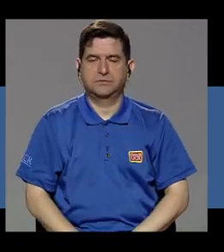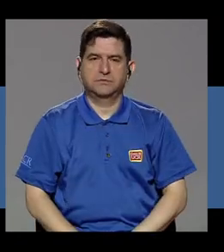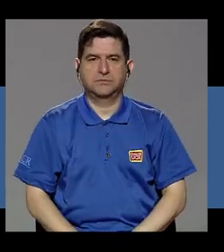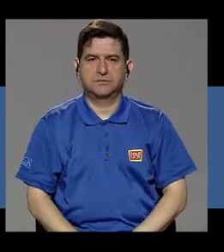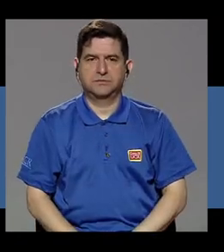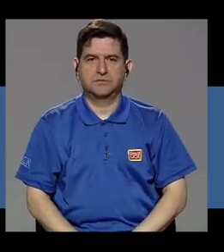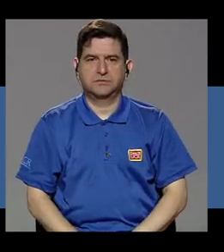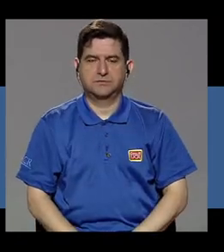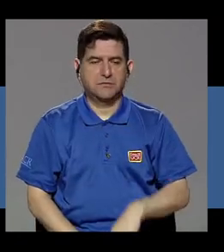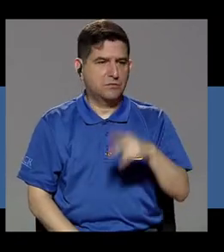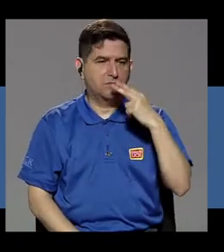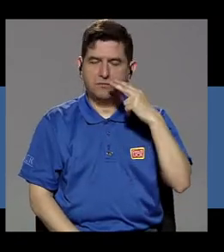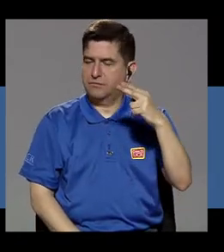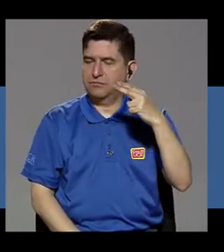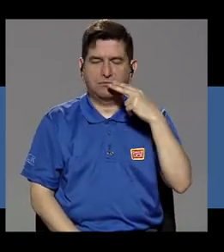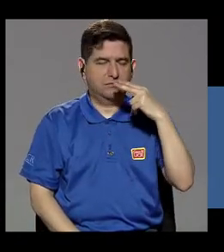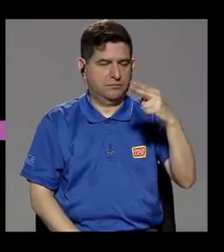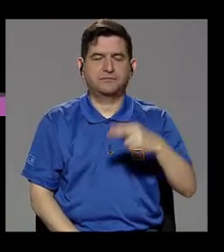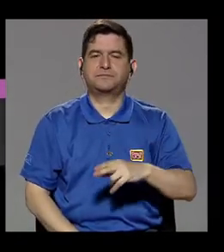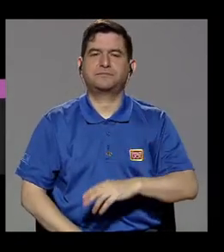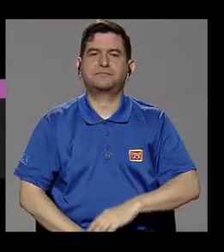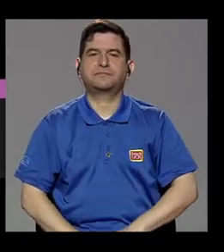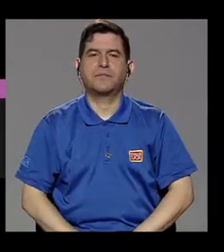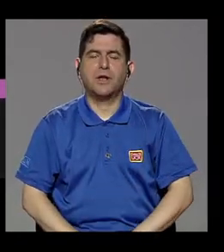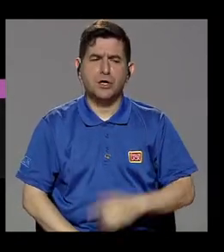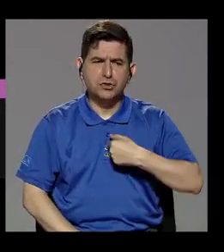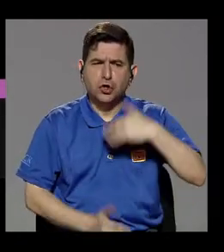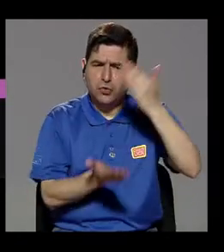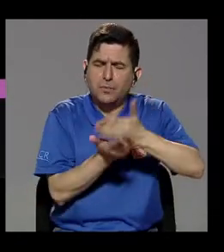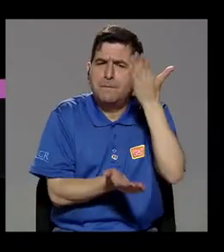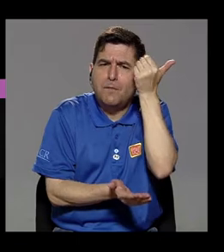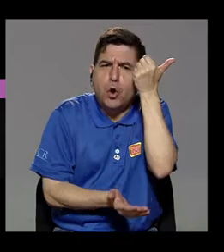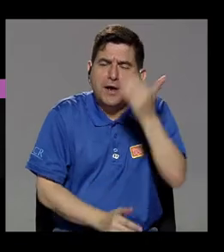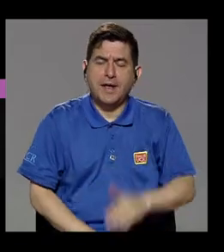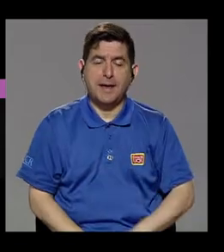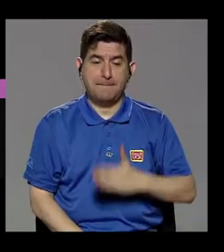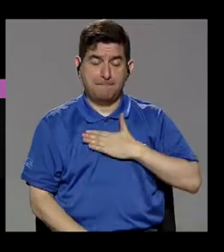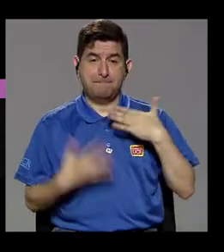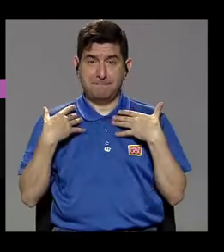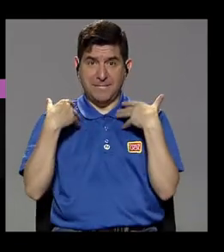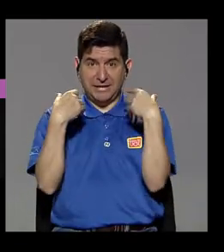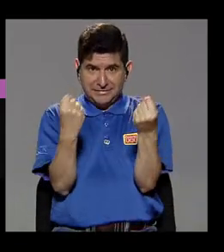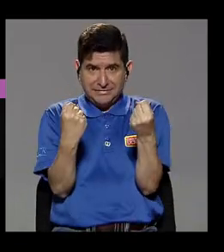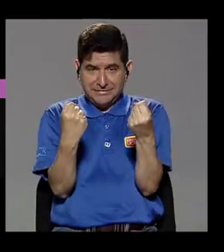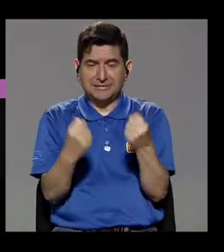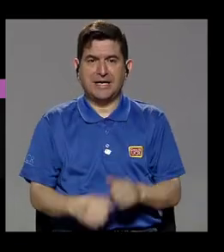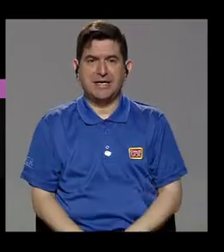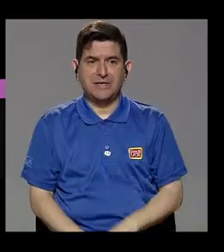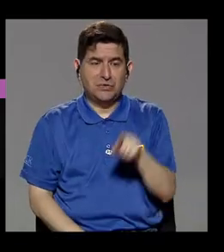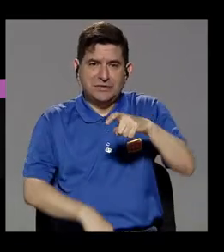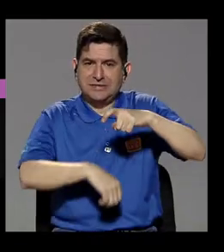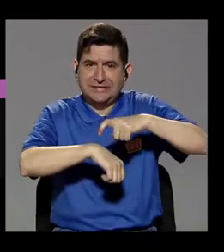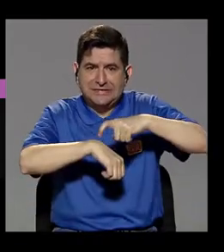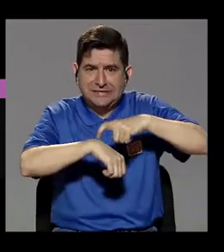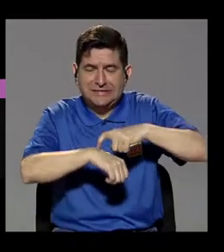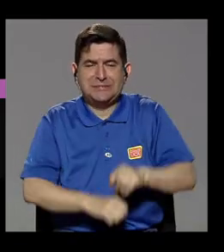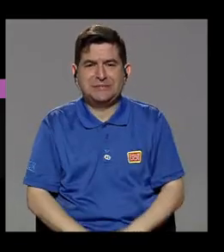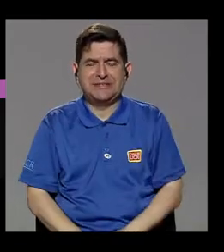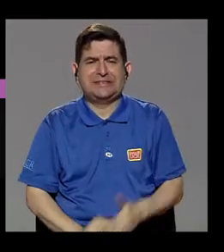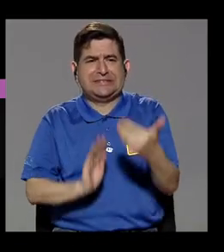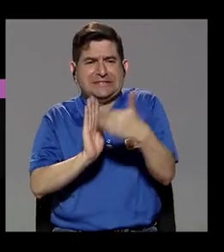no fumar. ¿Por qué lo dejé? Porque mi salud estaba siendo